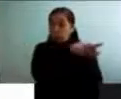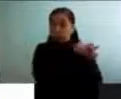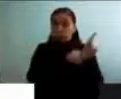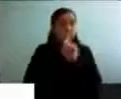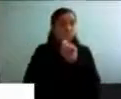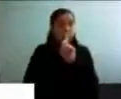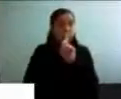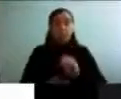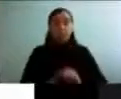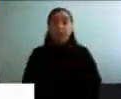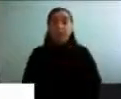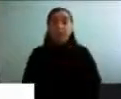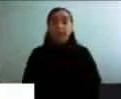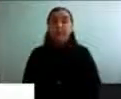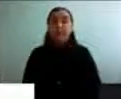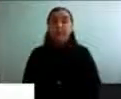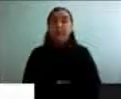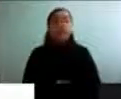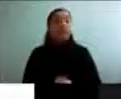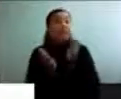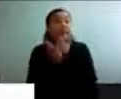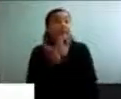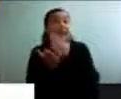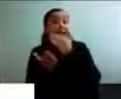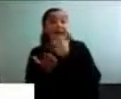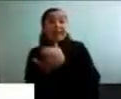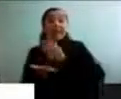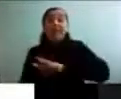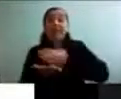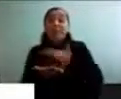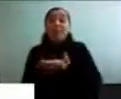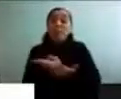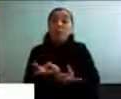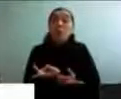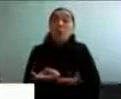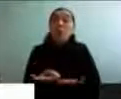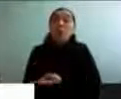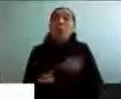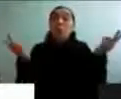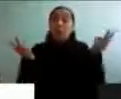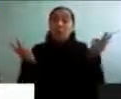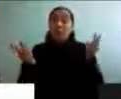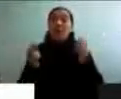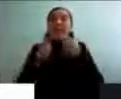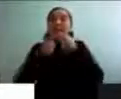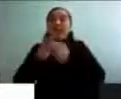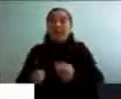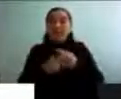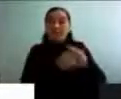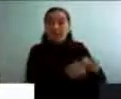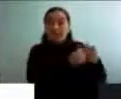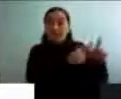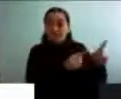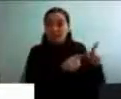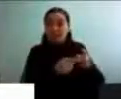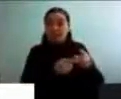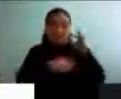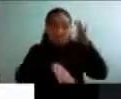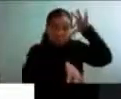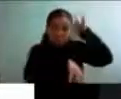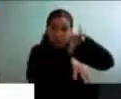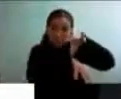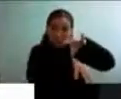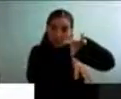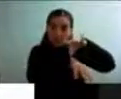En ese sentido, las estrategias de salud pública dirigidas a estos grupos deben ser diferentes, tanto en lo médico, como en